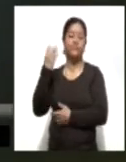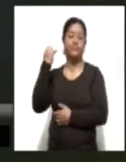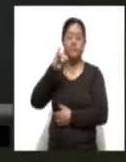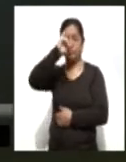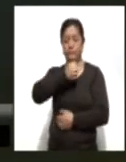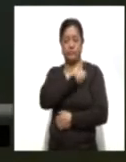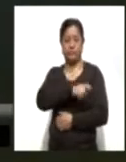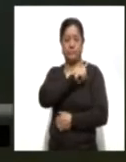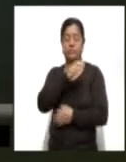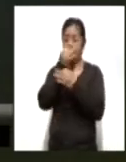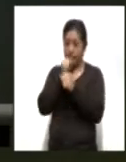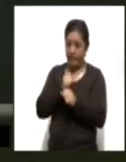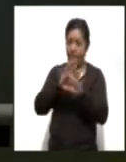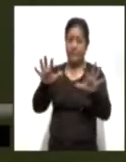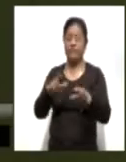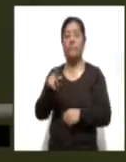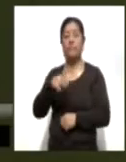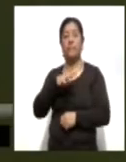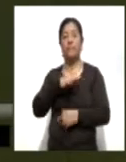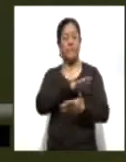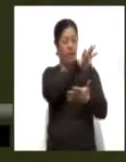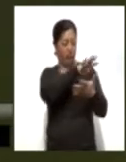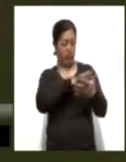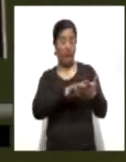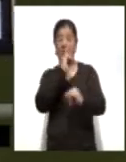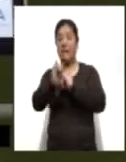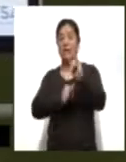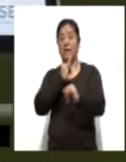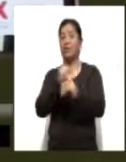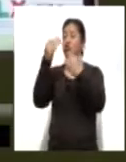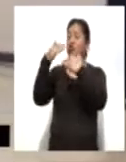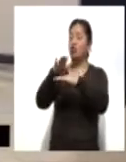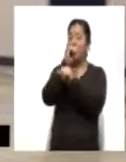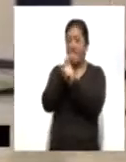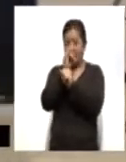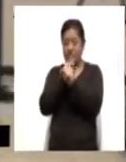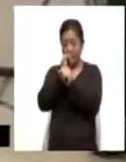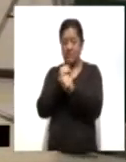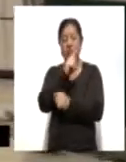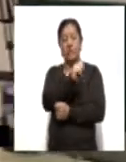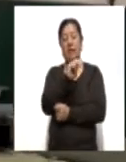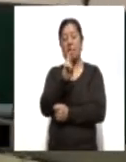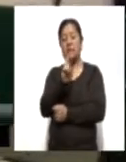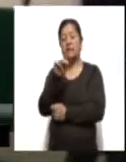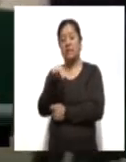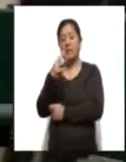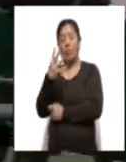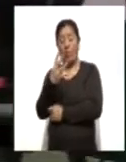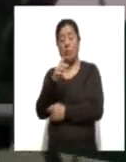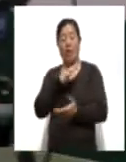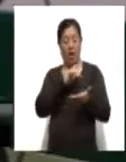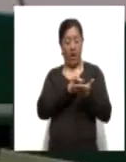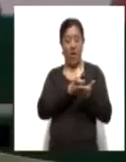informó que con la publicación de un artículo a nivel internacional sobre la investigación del tratamiento TNR4, este